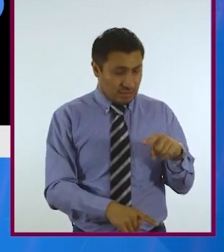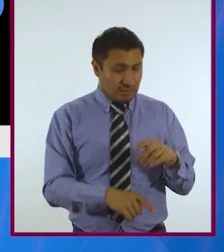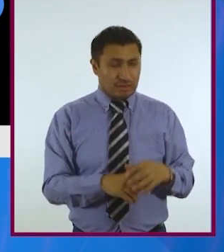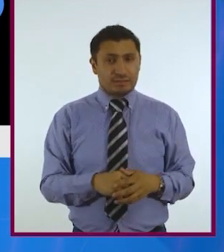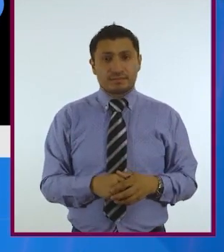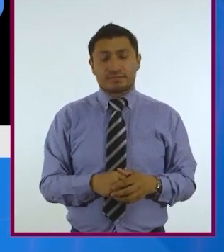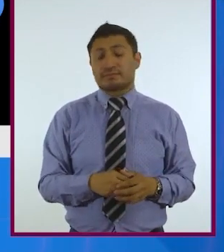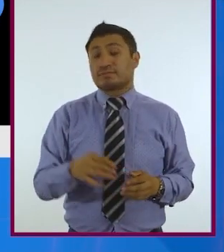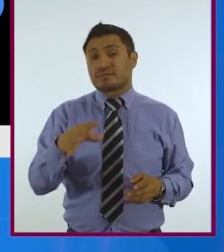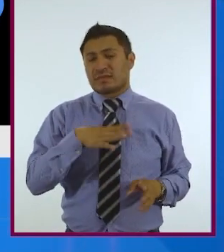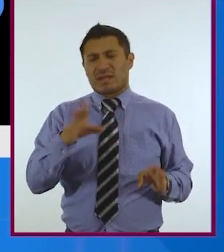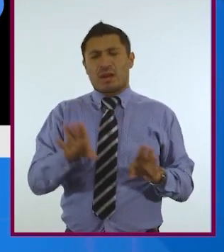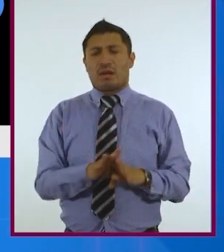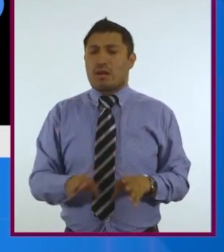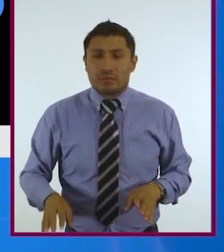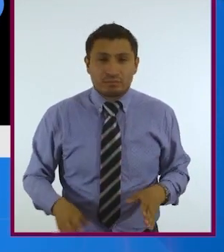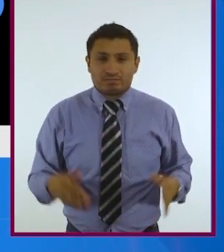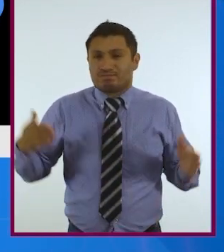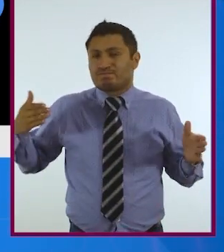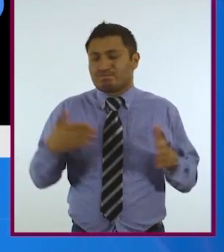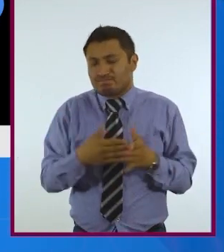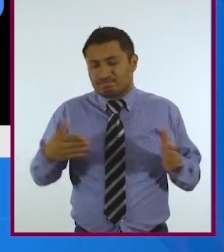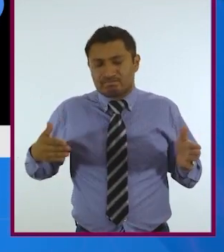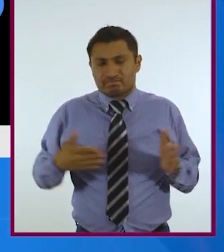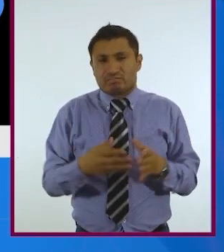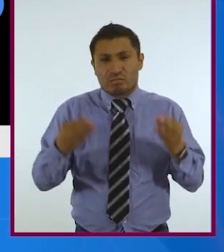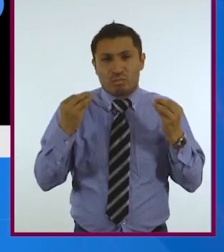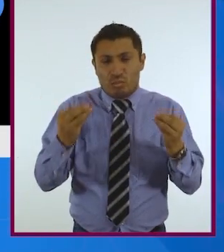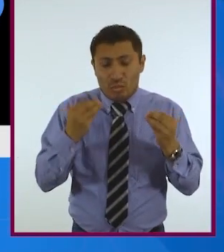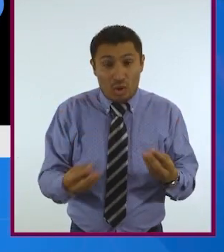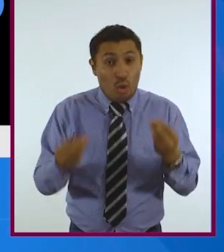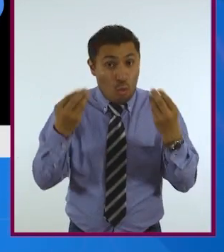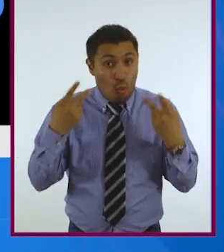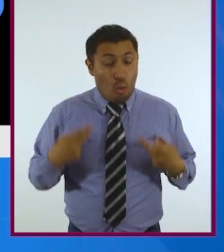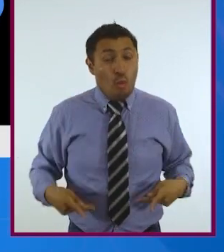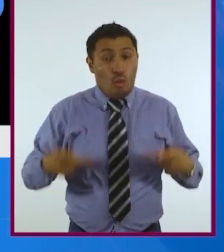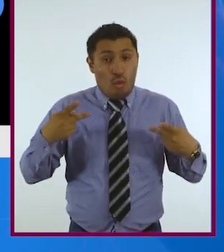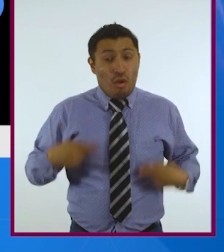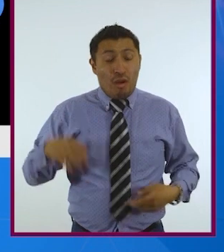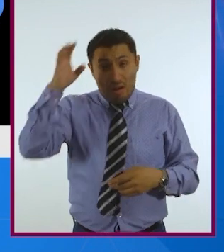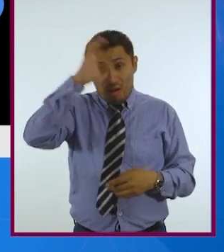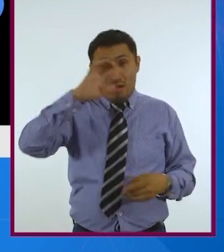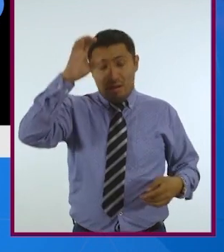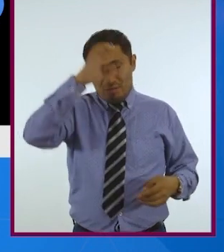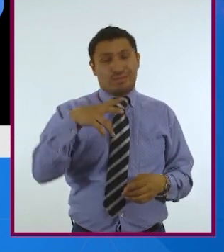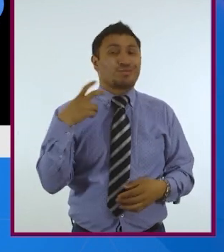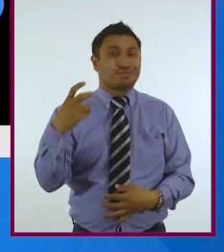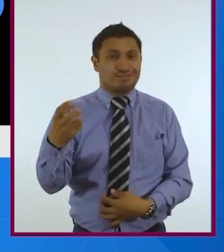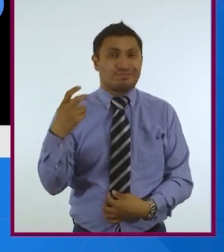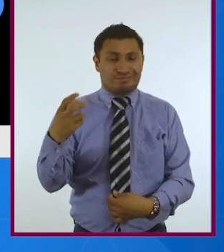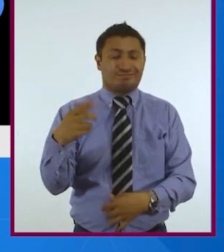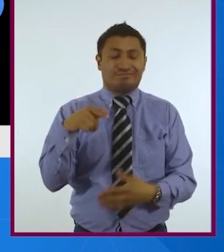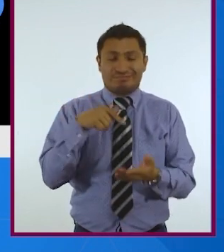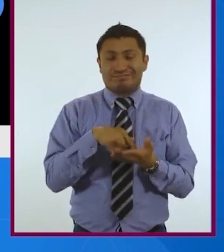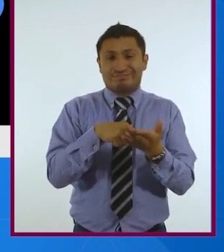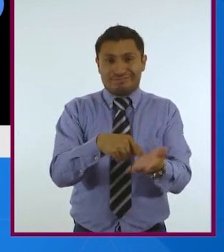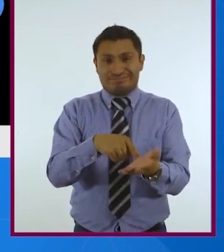Hay una resistencia muy grande por parte de muchos científicos a este respecto.